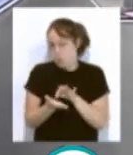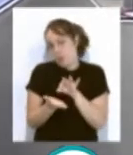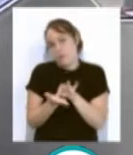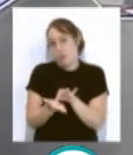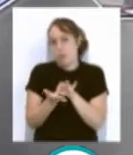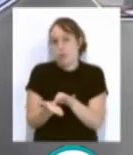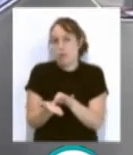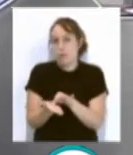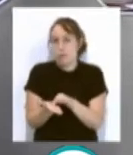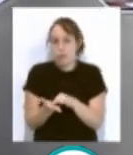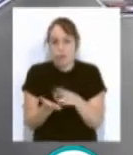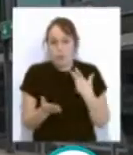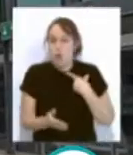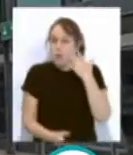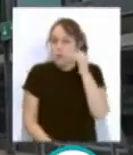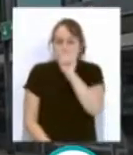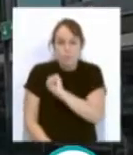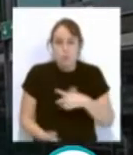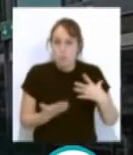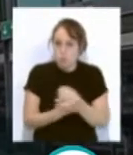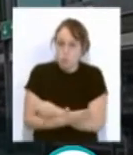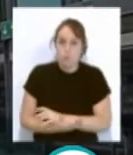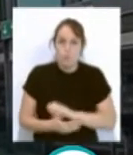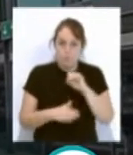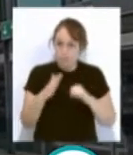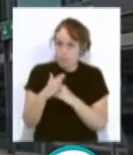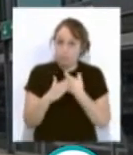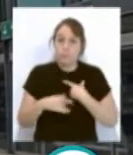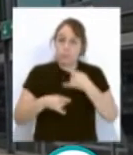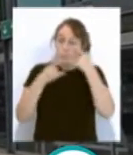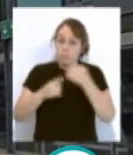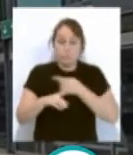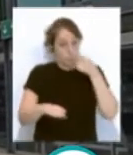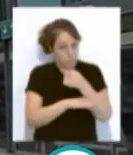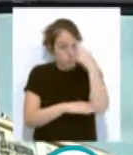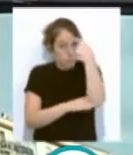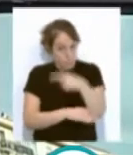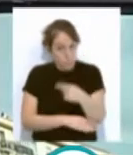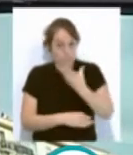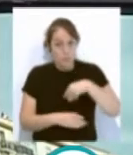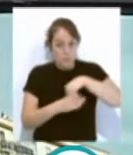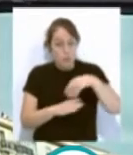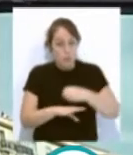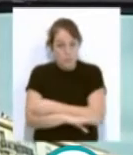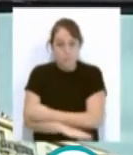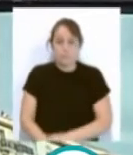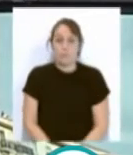las mayores garantías higiénico-sanitarias. Ya saben que el uso de mascarilla es obligatorio durante el viaje en tren.